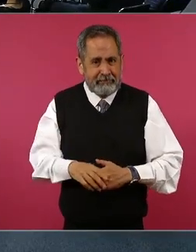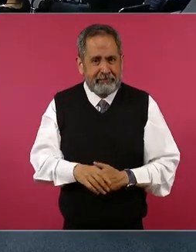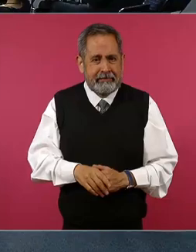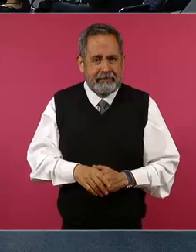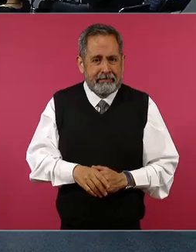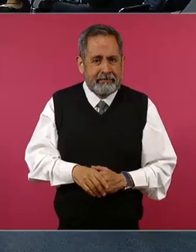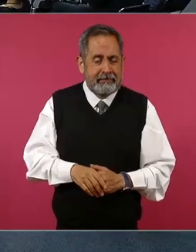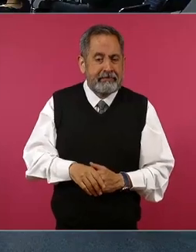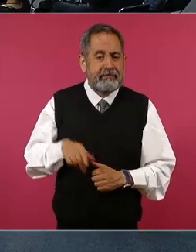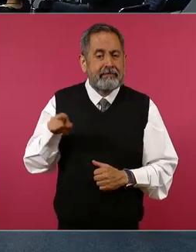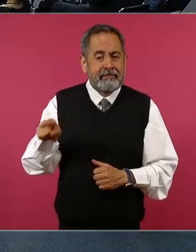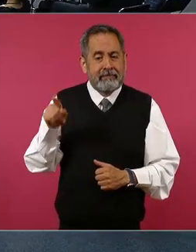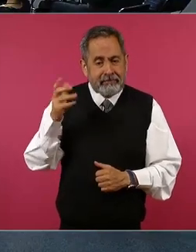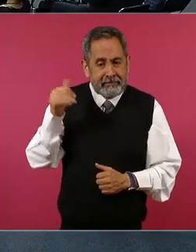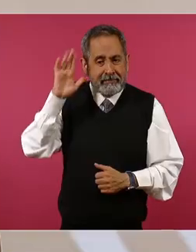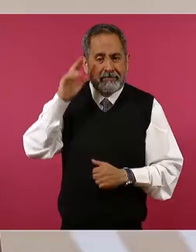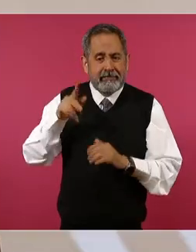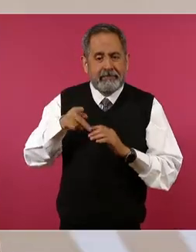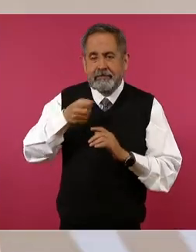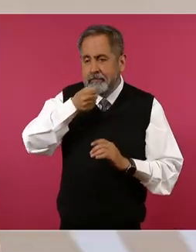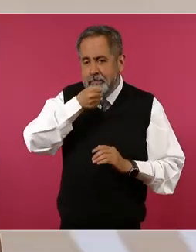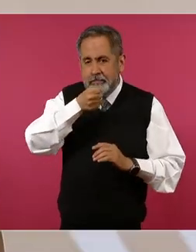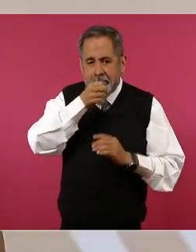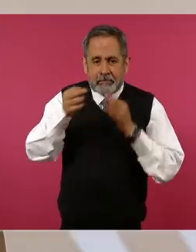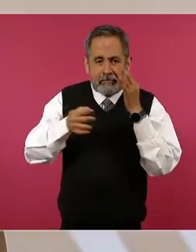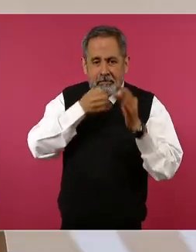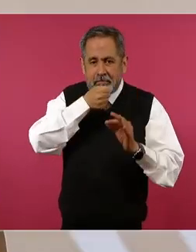cuando ella era reportera